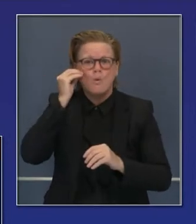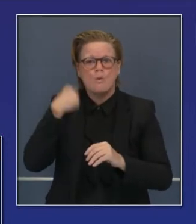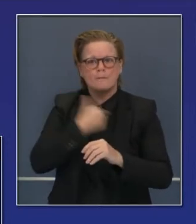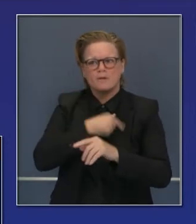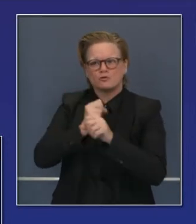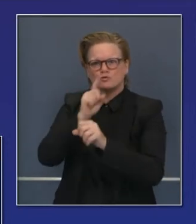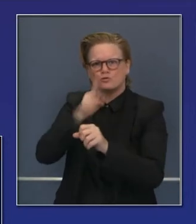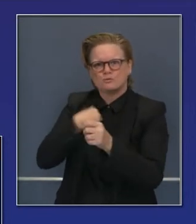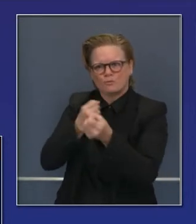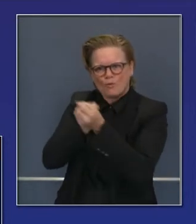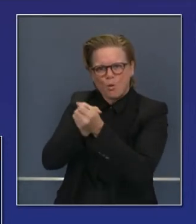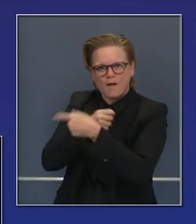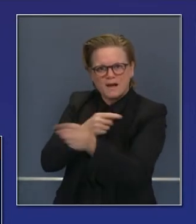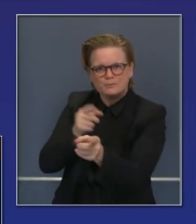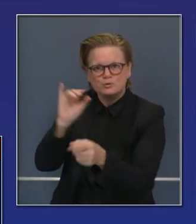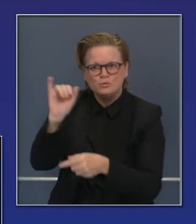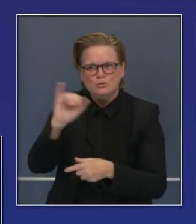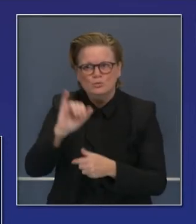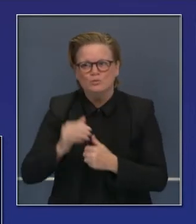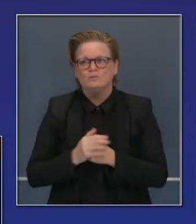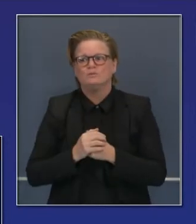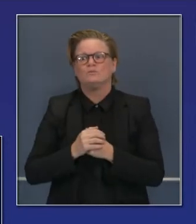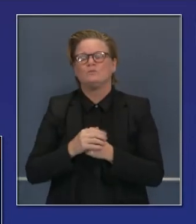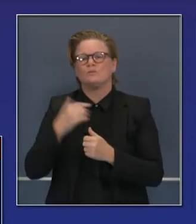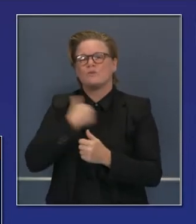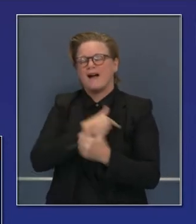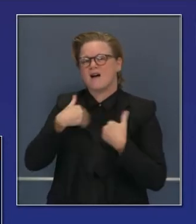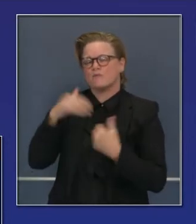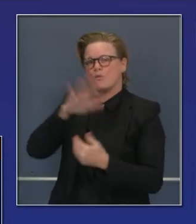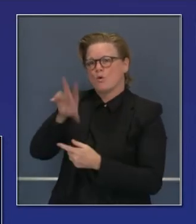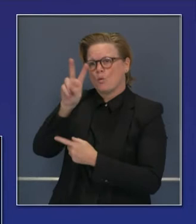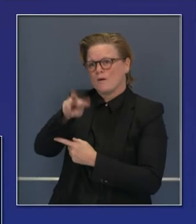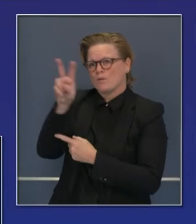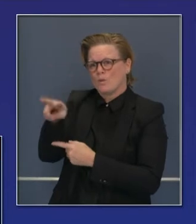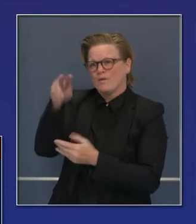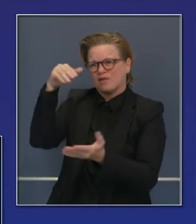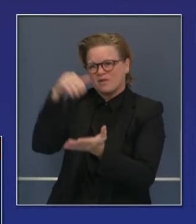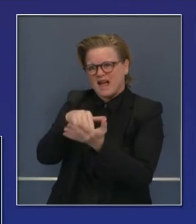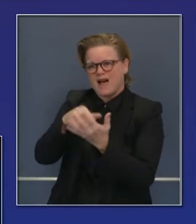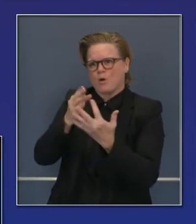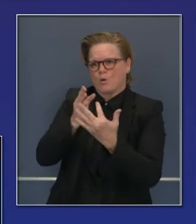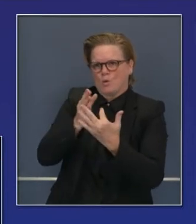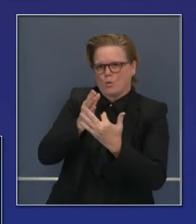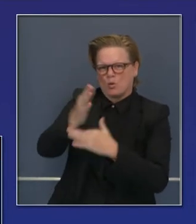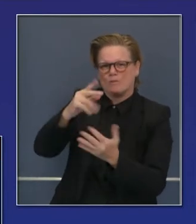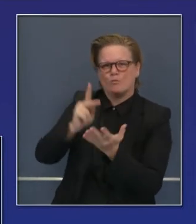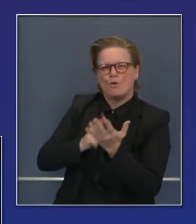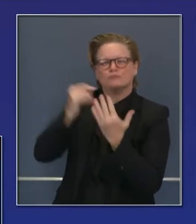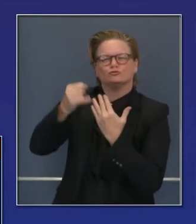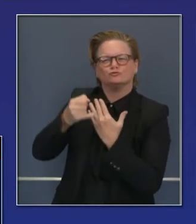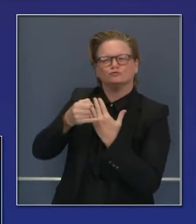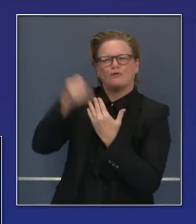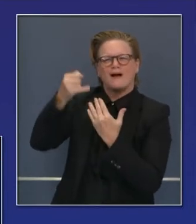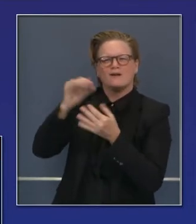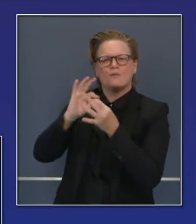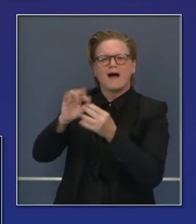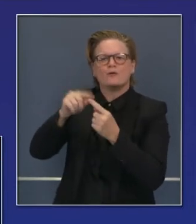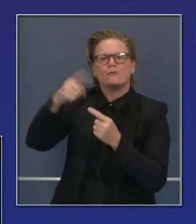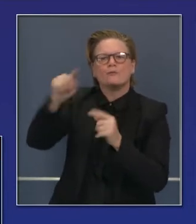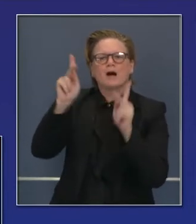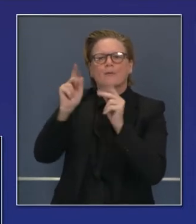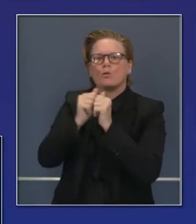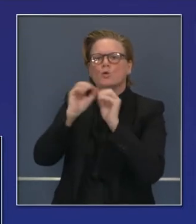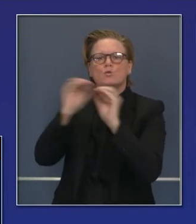las autopistas. Teníamos hasta 22 mil personas que hemos podido sacar de las calles dándoles refugio.